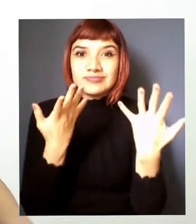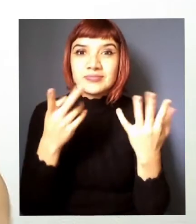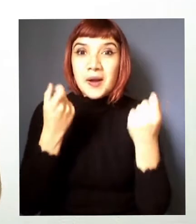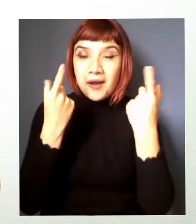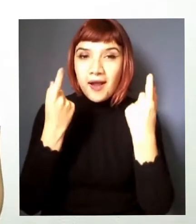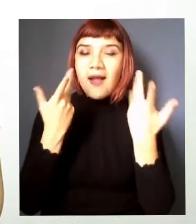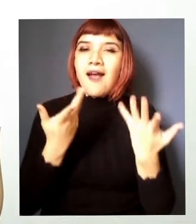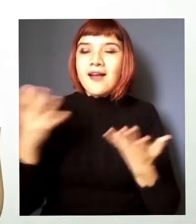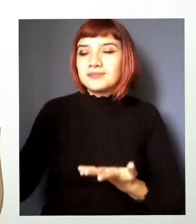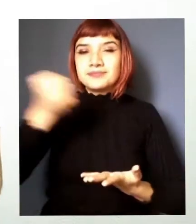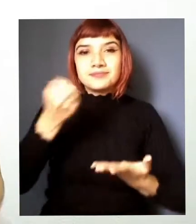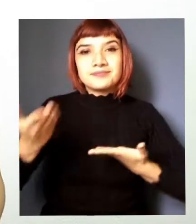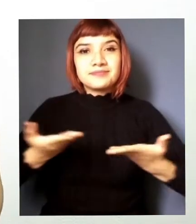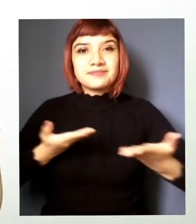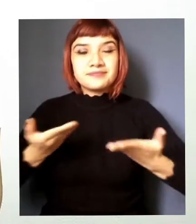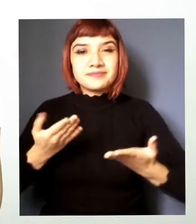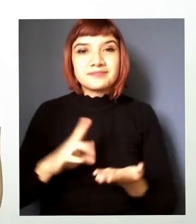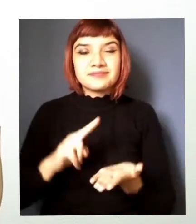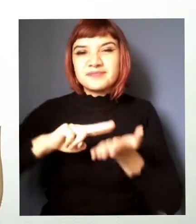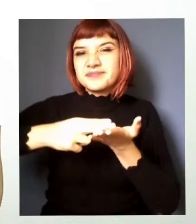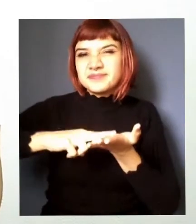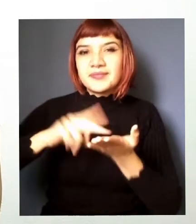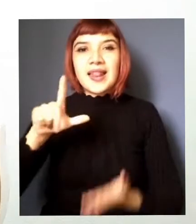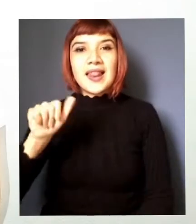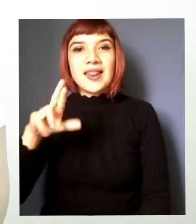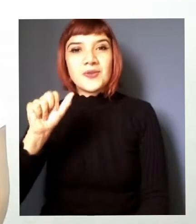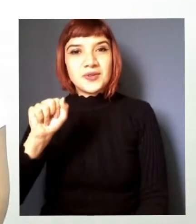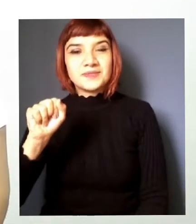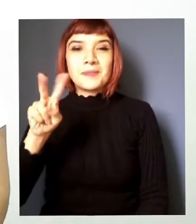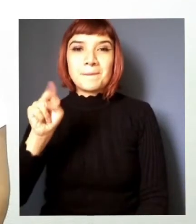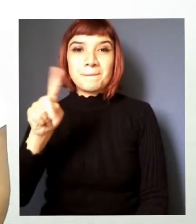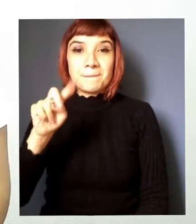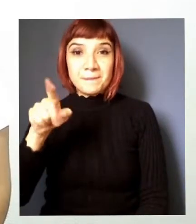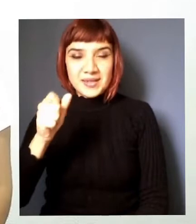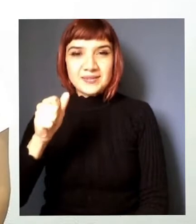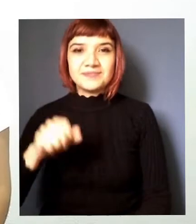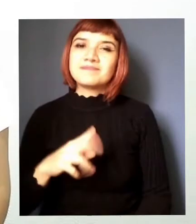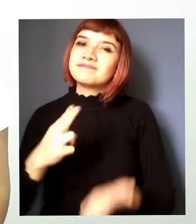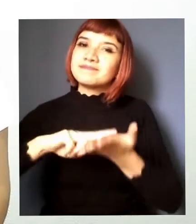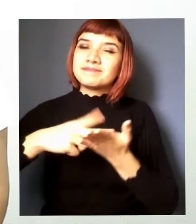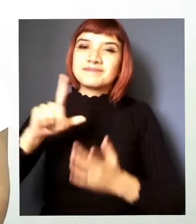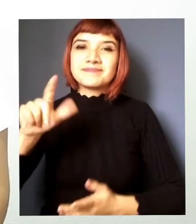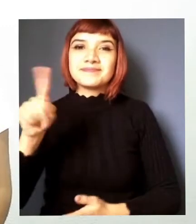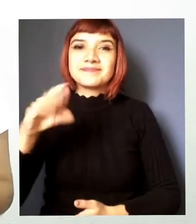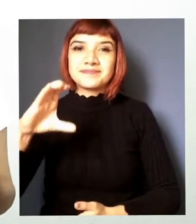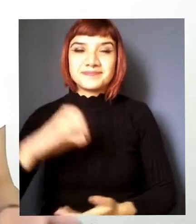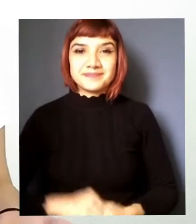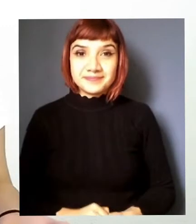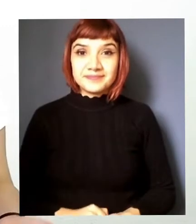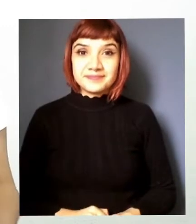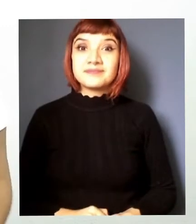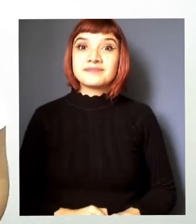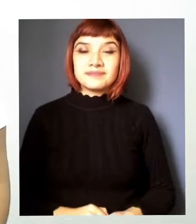vesga intérprete de lengua de señas colombiana el día de hoy biblioteca llega